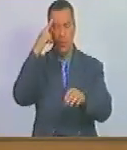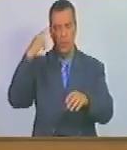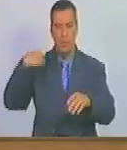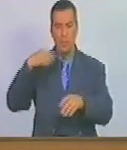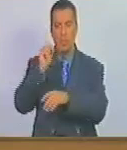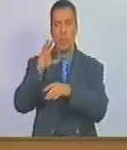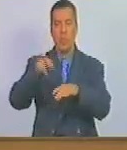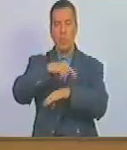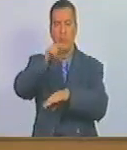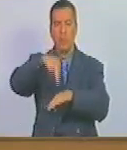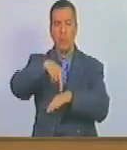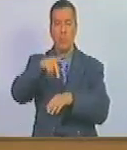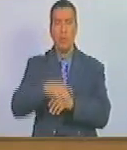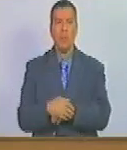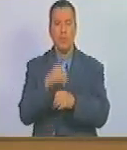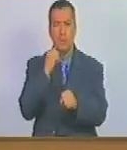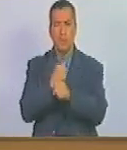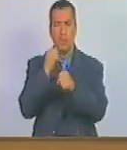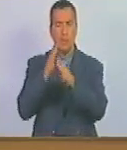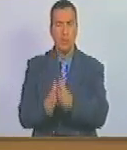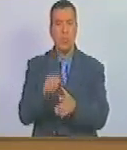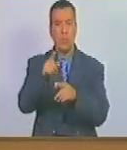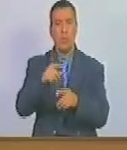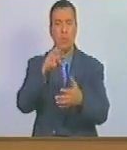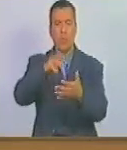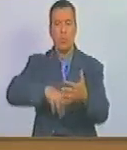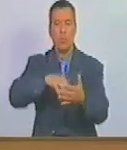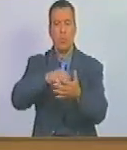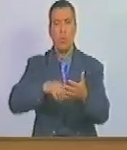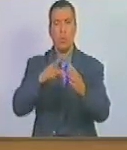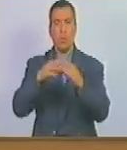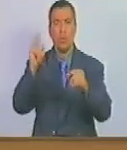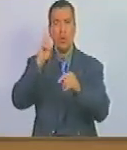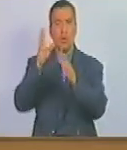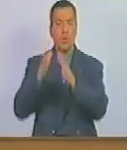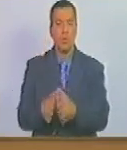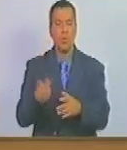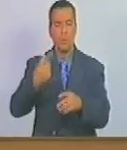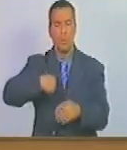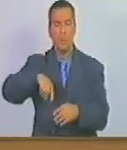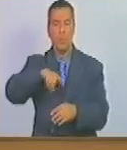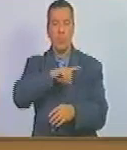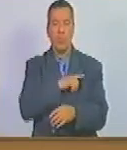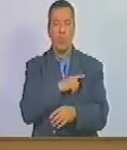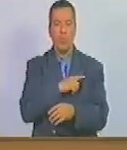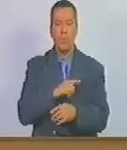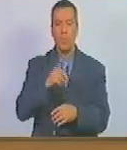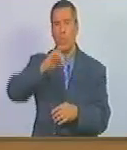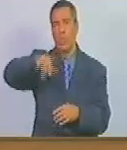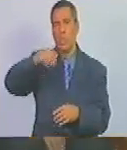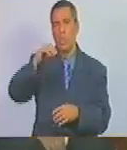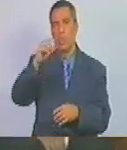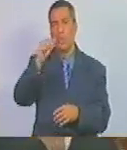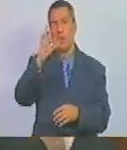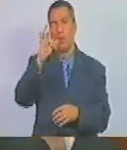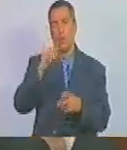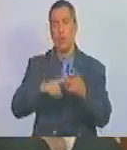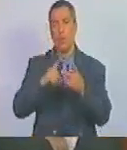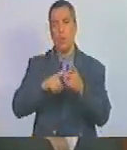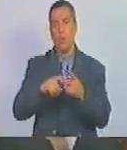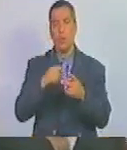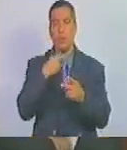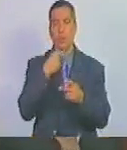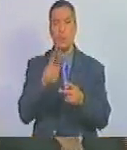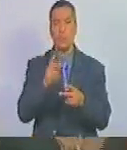esta asamblea nacional trabajadoras y trabajadores agrícolas de todo Venezuela está aquí con nosotros José Félix Salazar vocero de